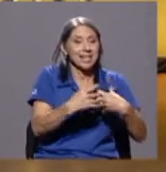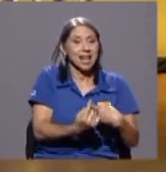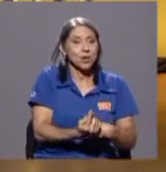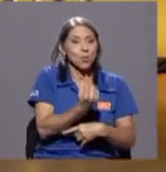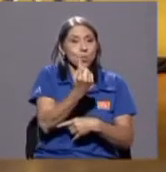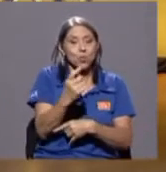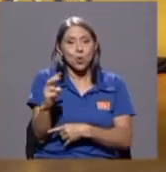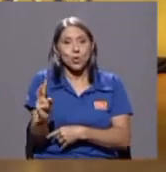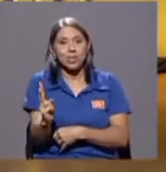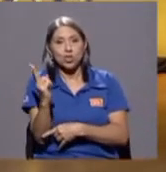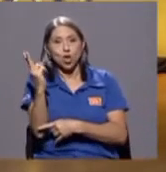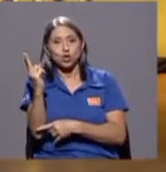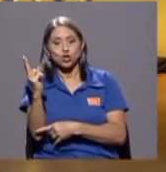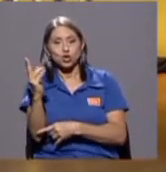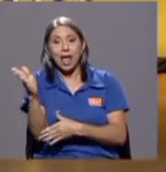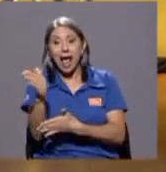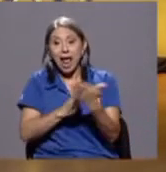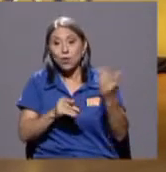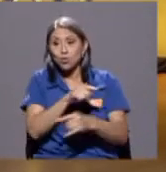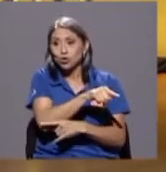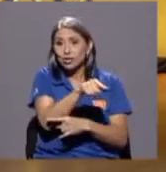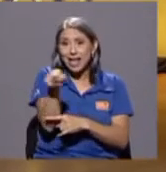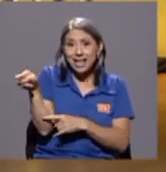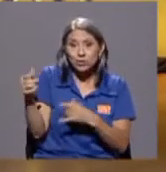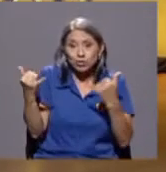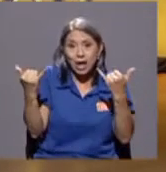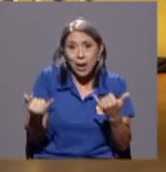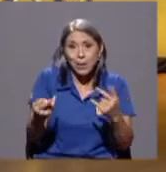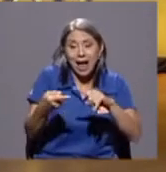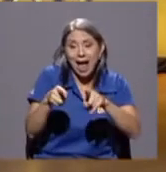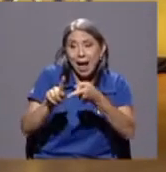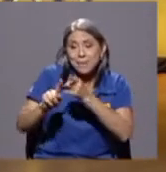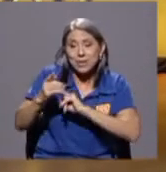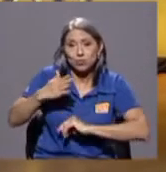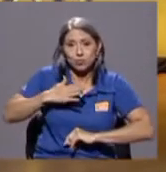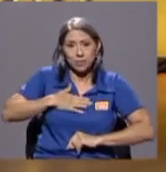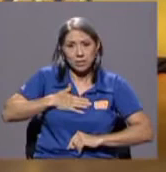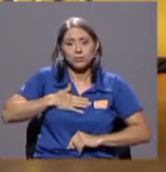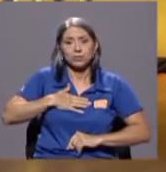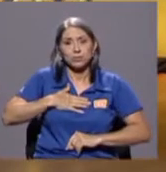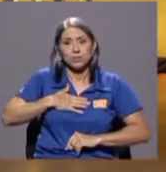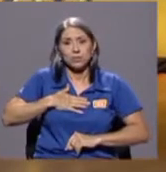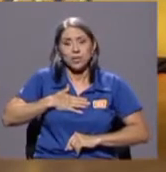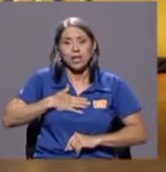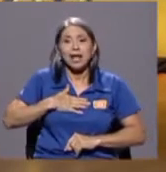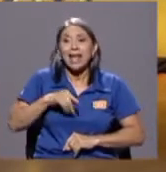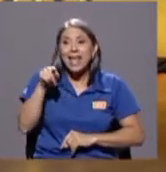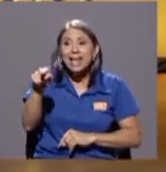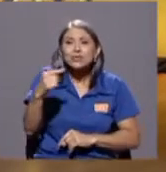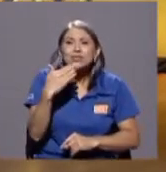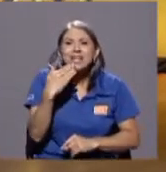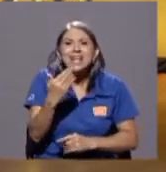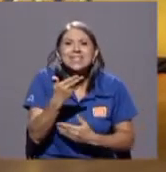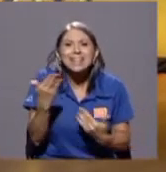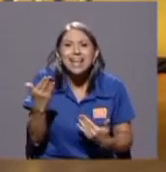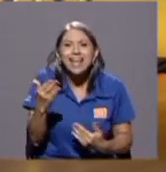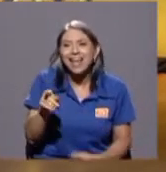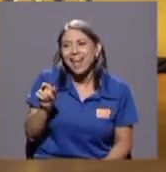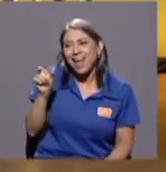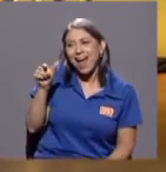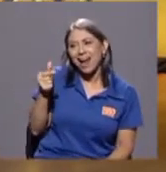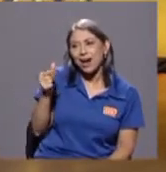algunos de los cuales ahora son mis amigos los adquirí gracias a que él me invitó